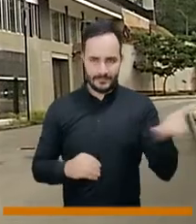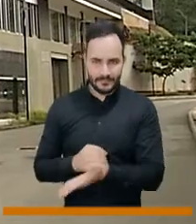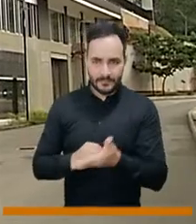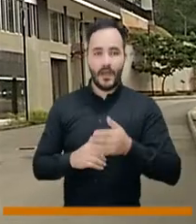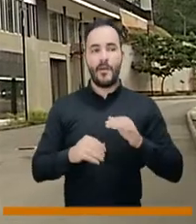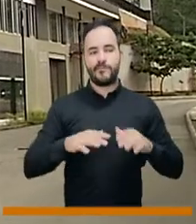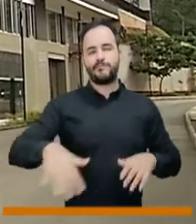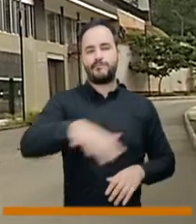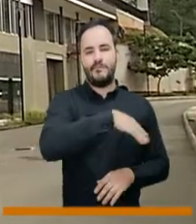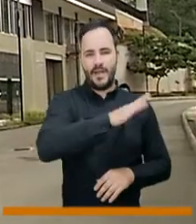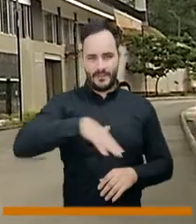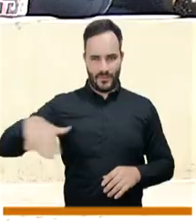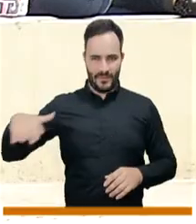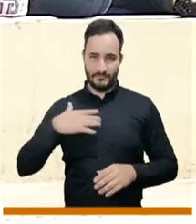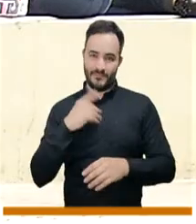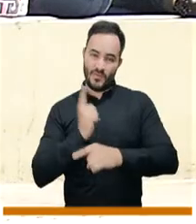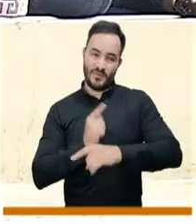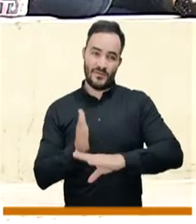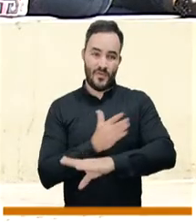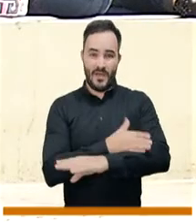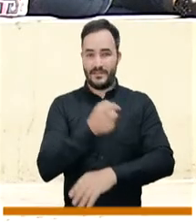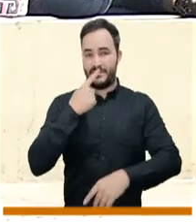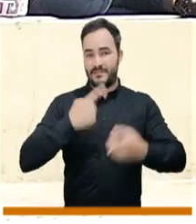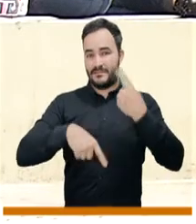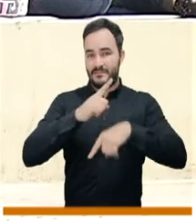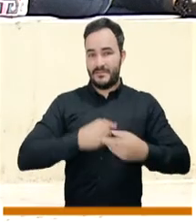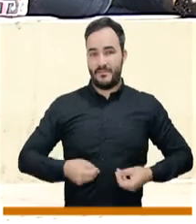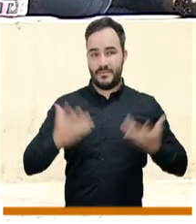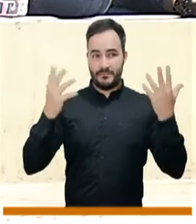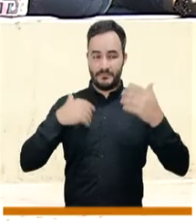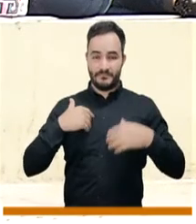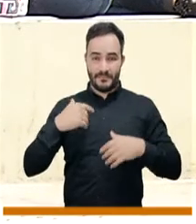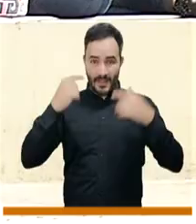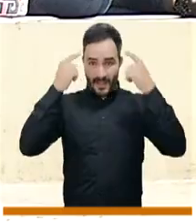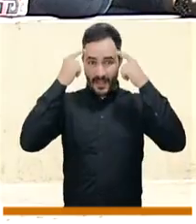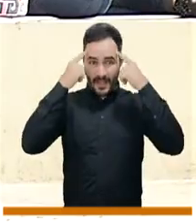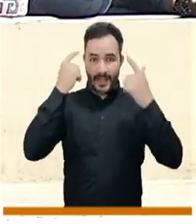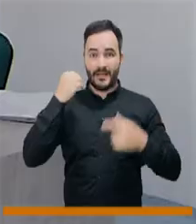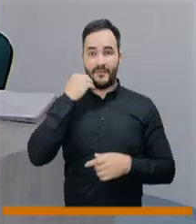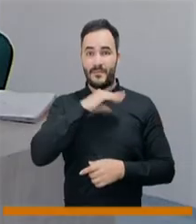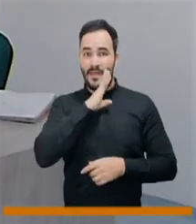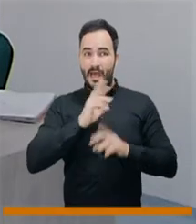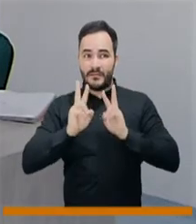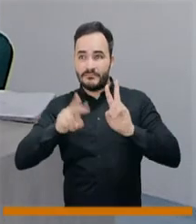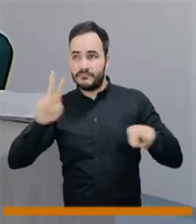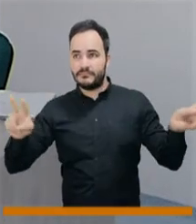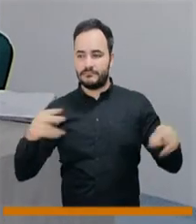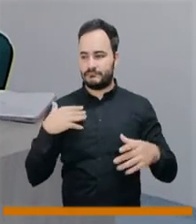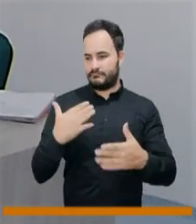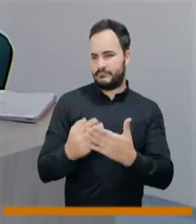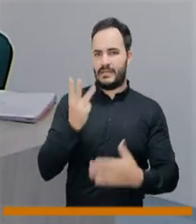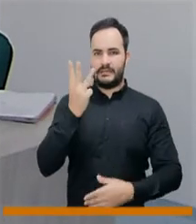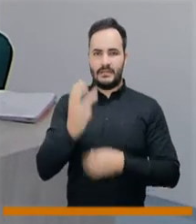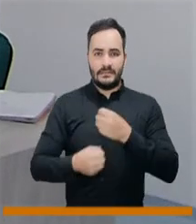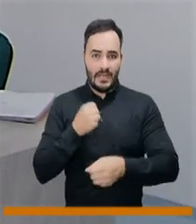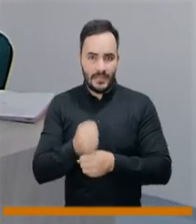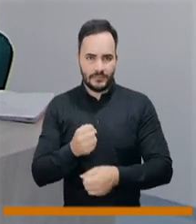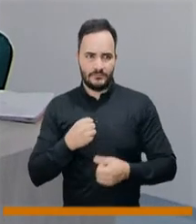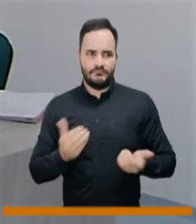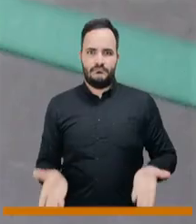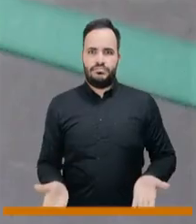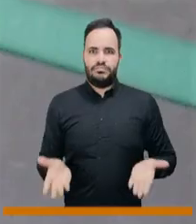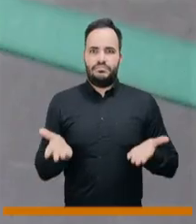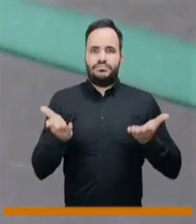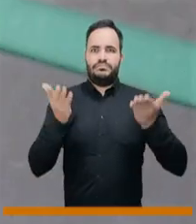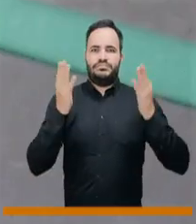no atendida del departamento porque como mencionaron ahora, la enfermedad mental ha aumentado exponencialmente en los últimos tres años. Queremos